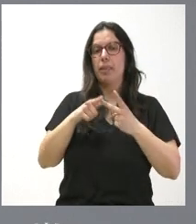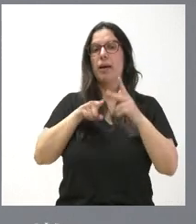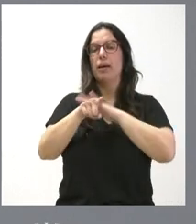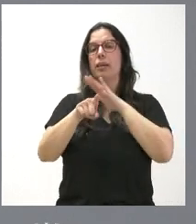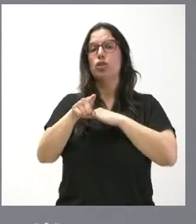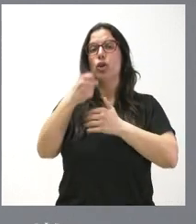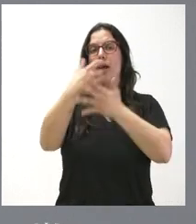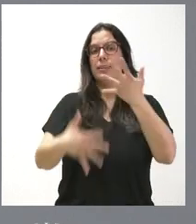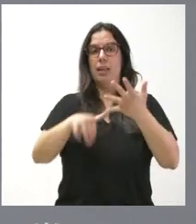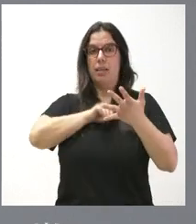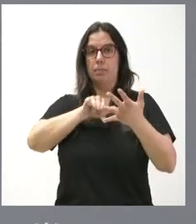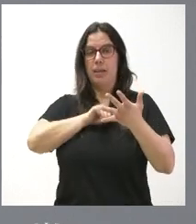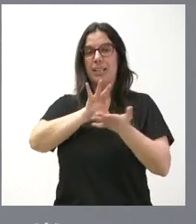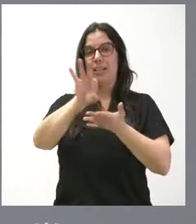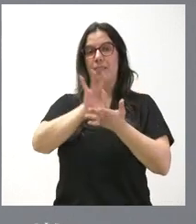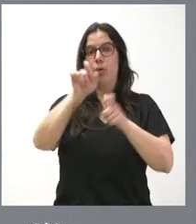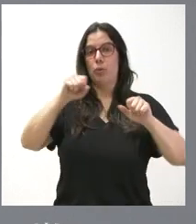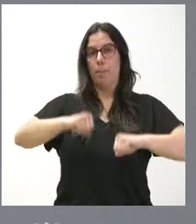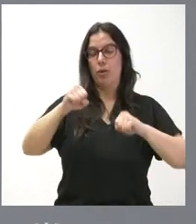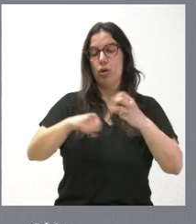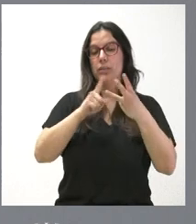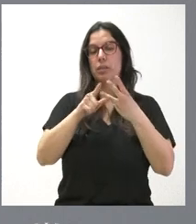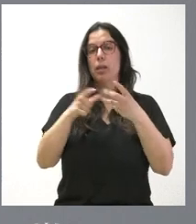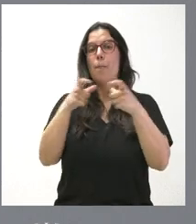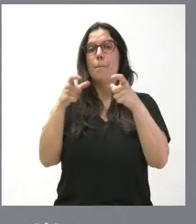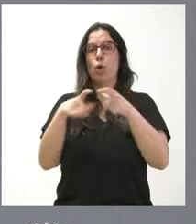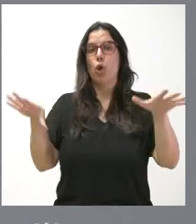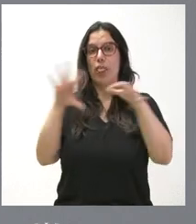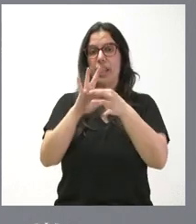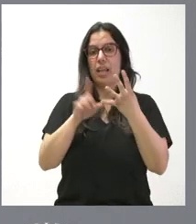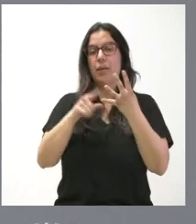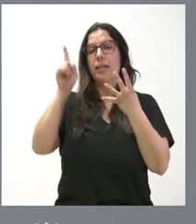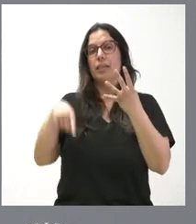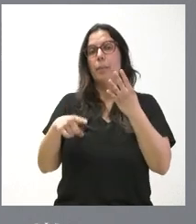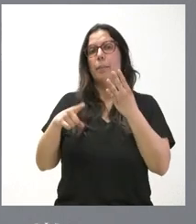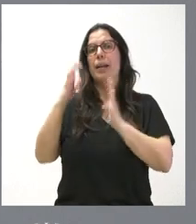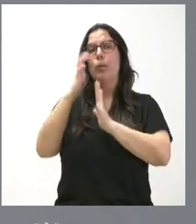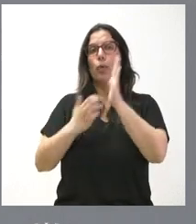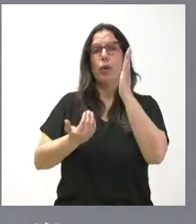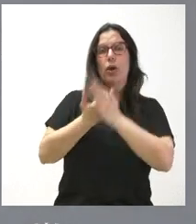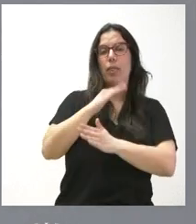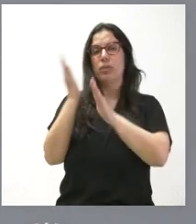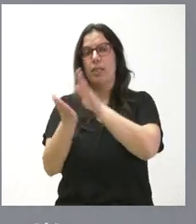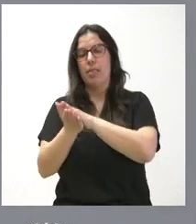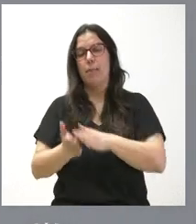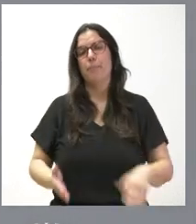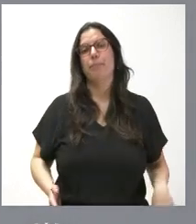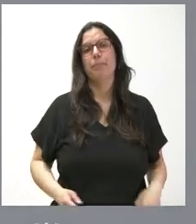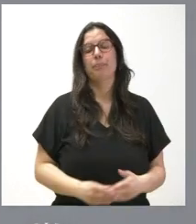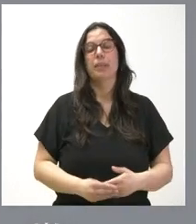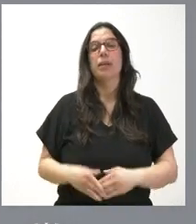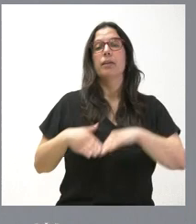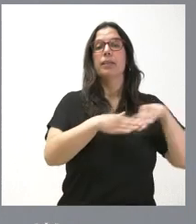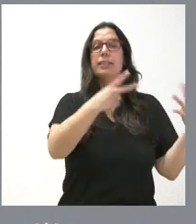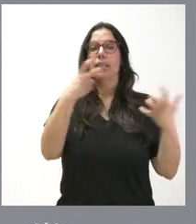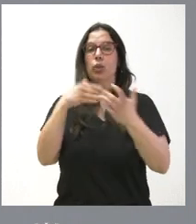listas de espera, de servicios de personas mayores, el bono concilia y la reducción de jornadas y excedencias. 700.000